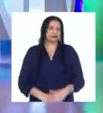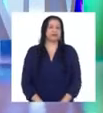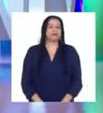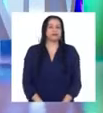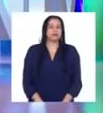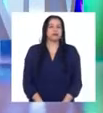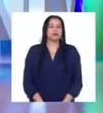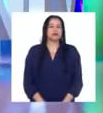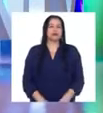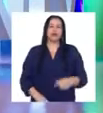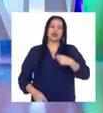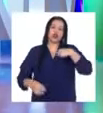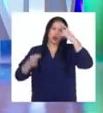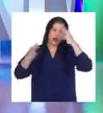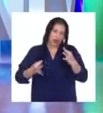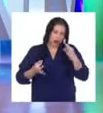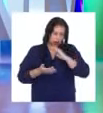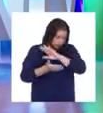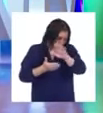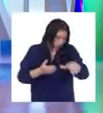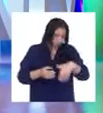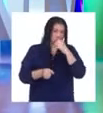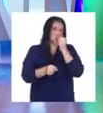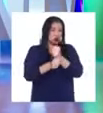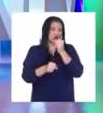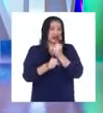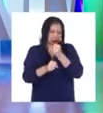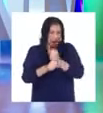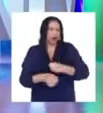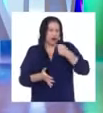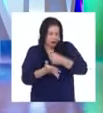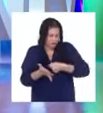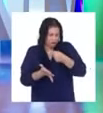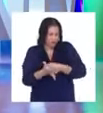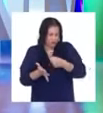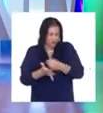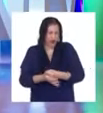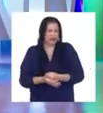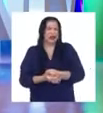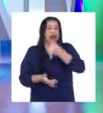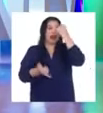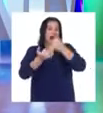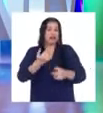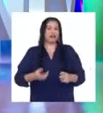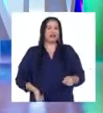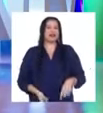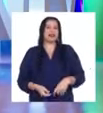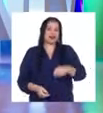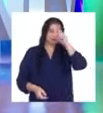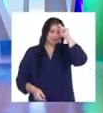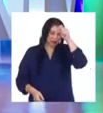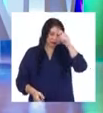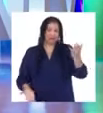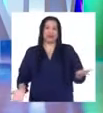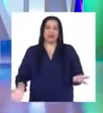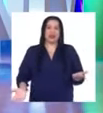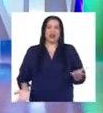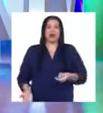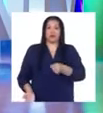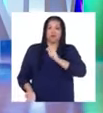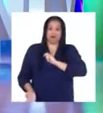Yo creo que todo trabajo tiene su recompensa. Yo me siento muy